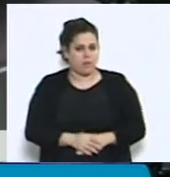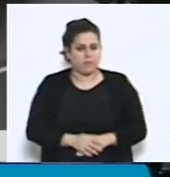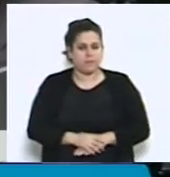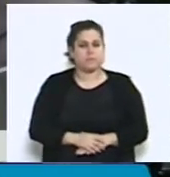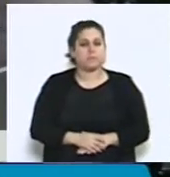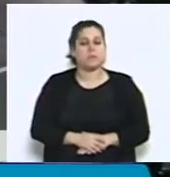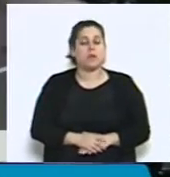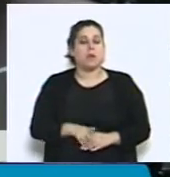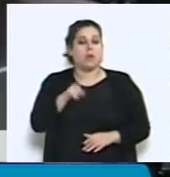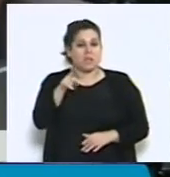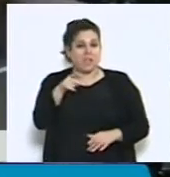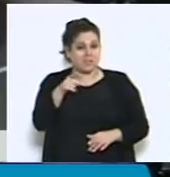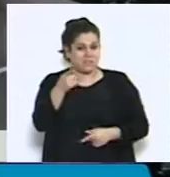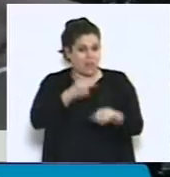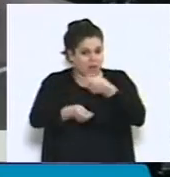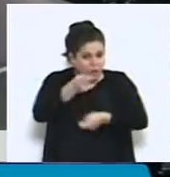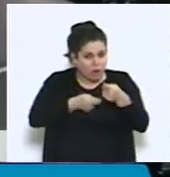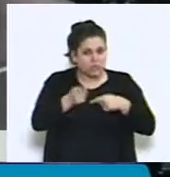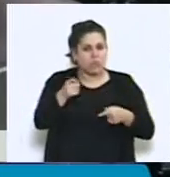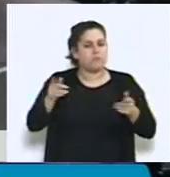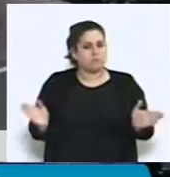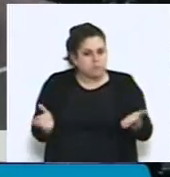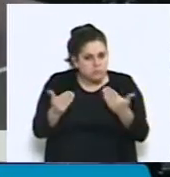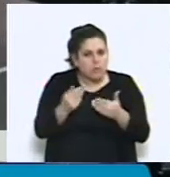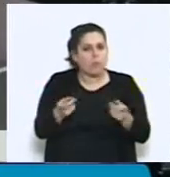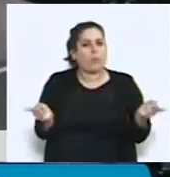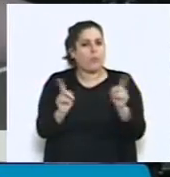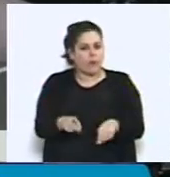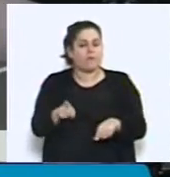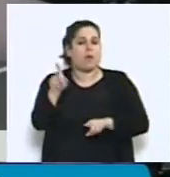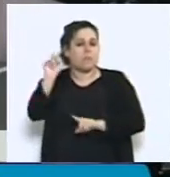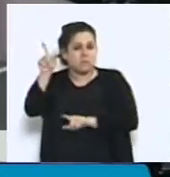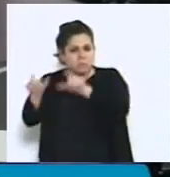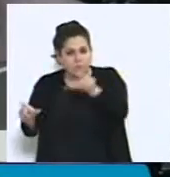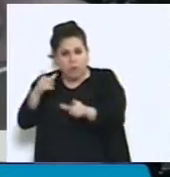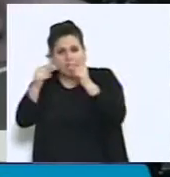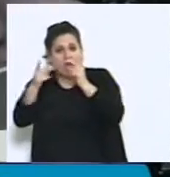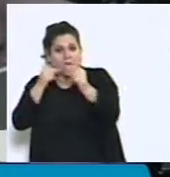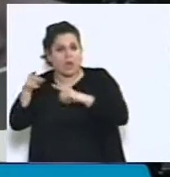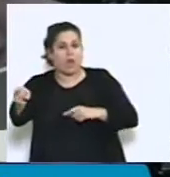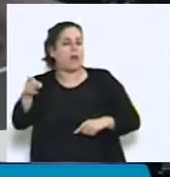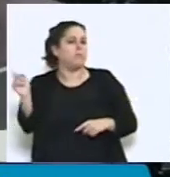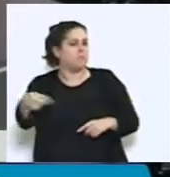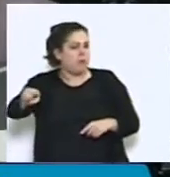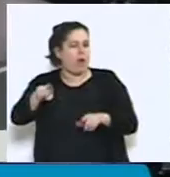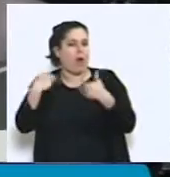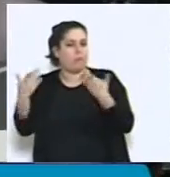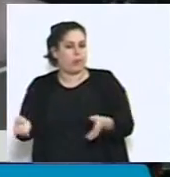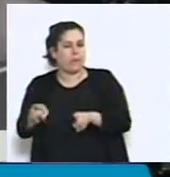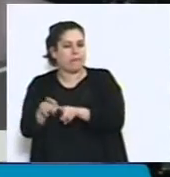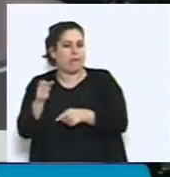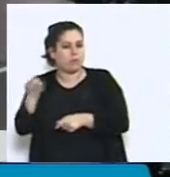Y ese mercado interno que se reactiva, los mismos que por ahí se quejan son aquellos que aprovechan a través de sus